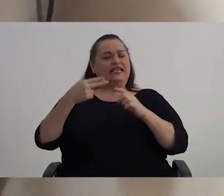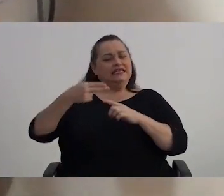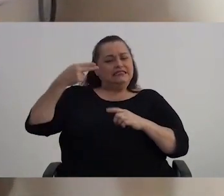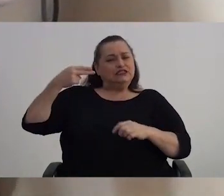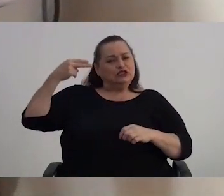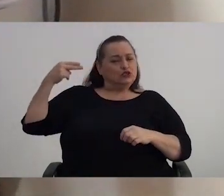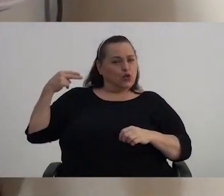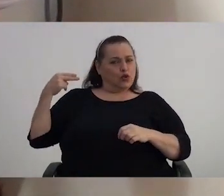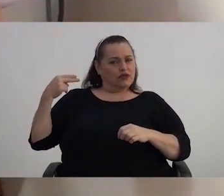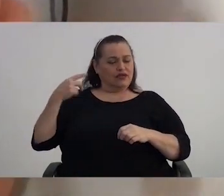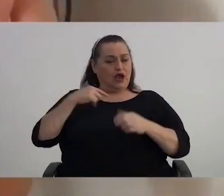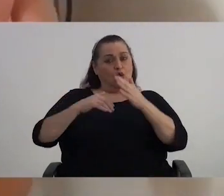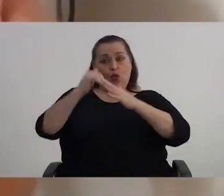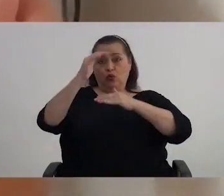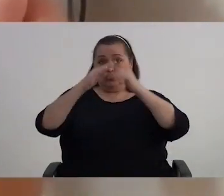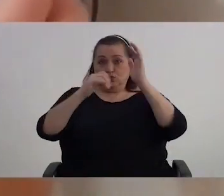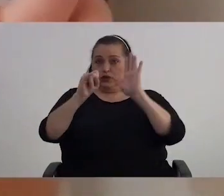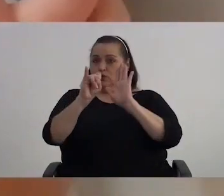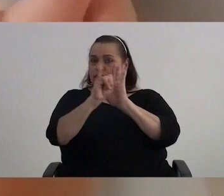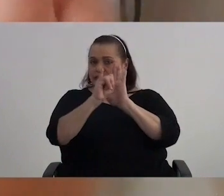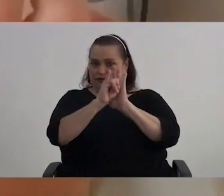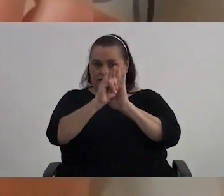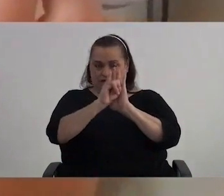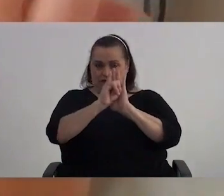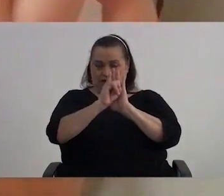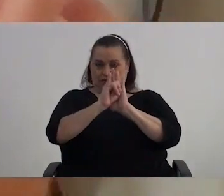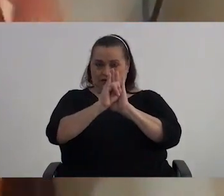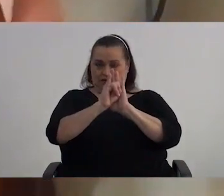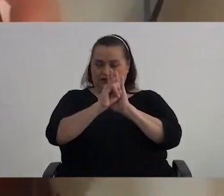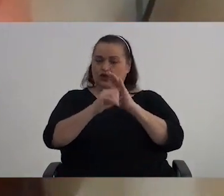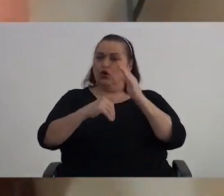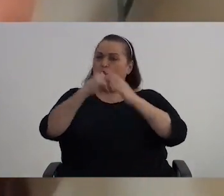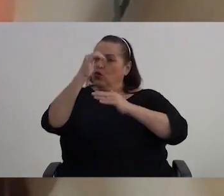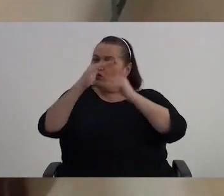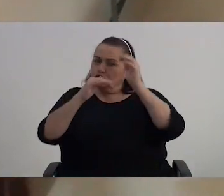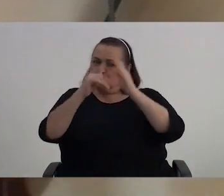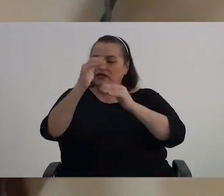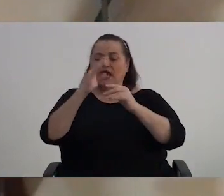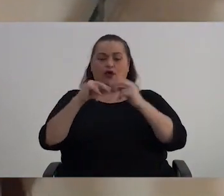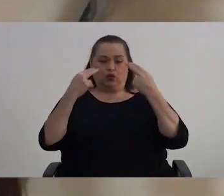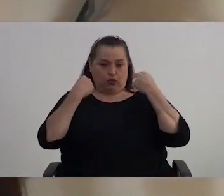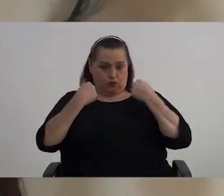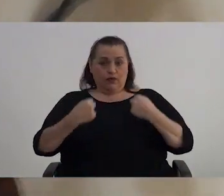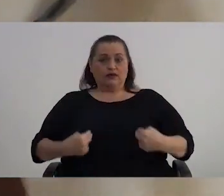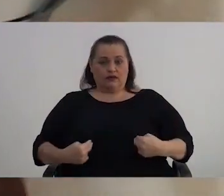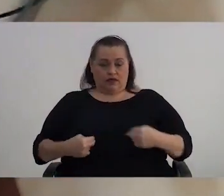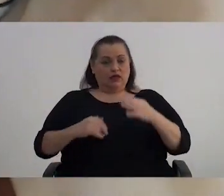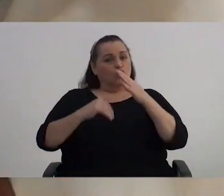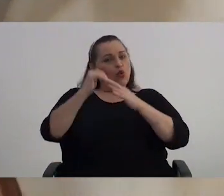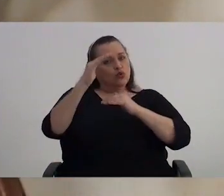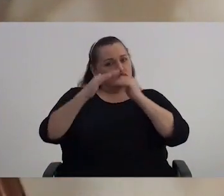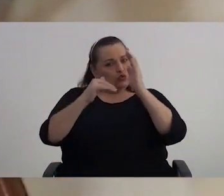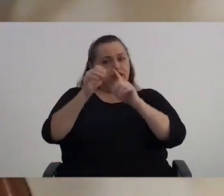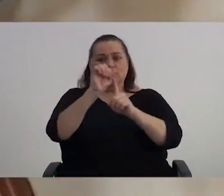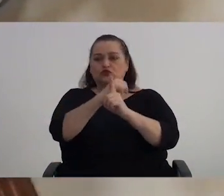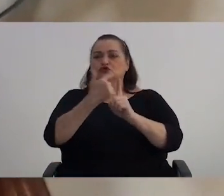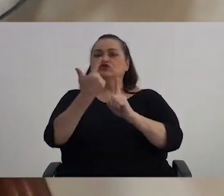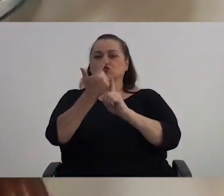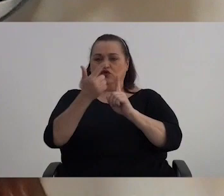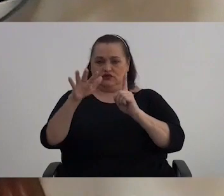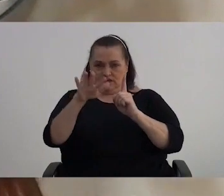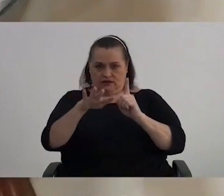construyendo identidades, construyendo humanidad y construyendo sociedad,